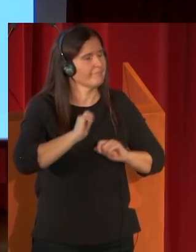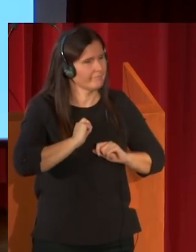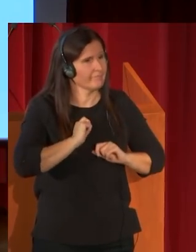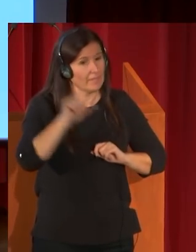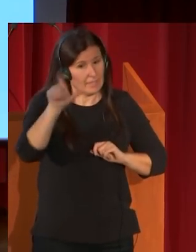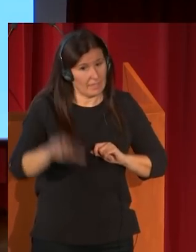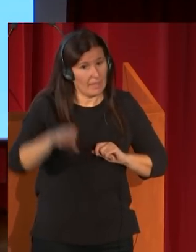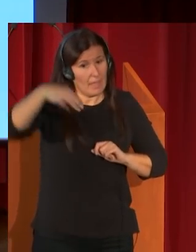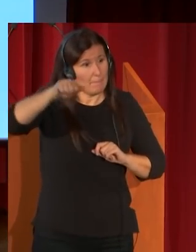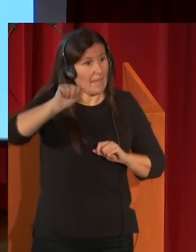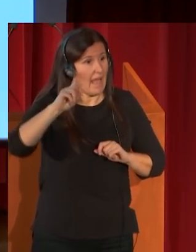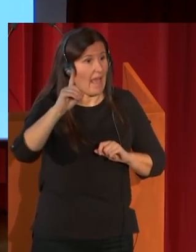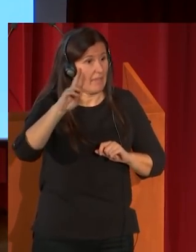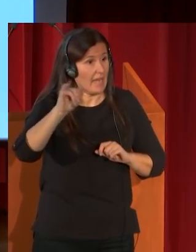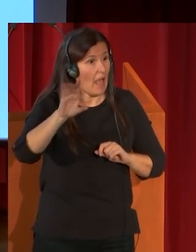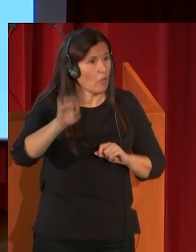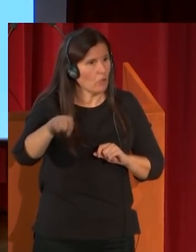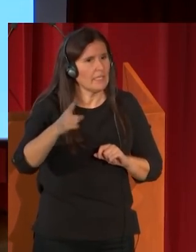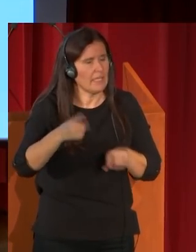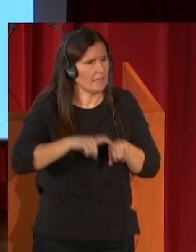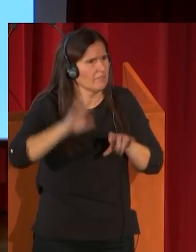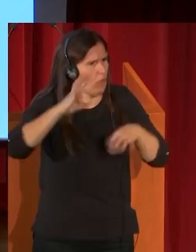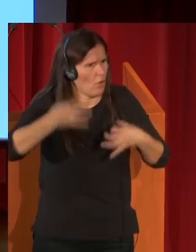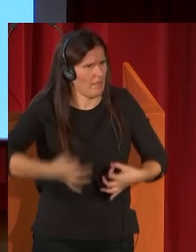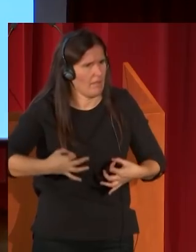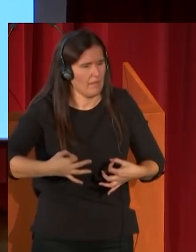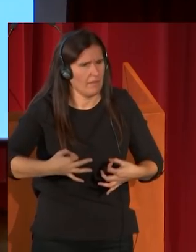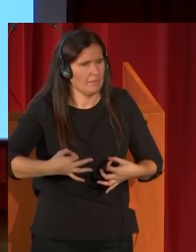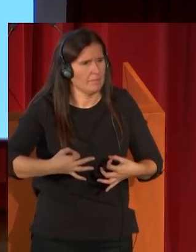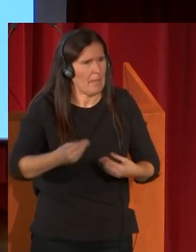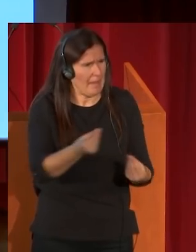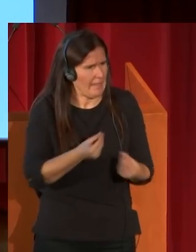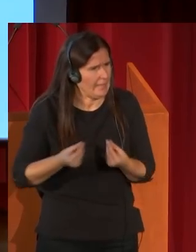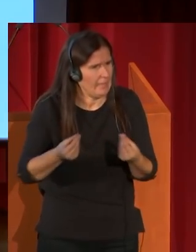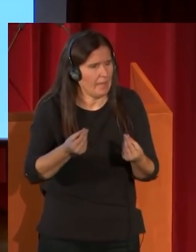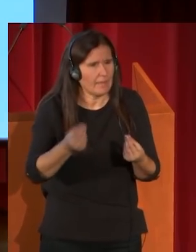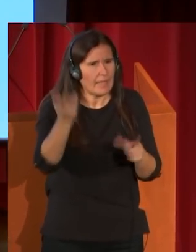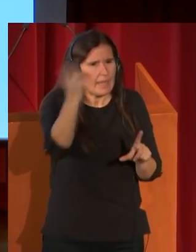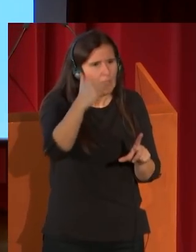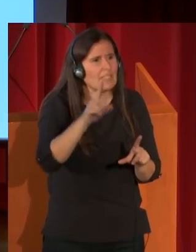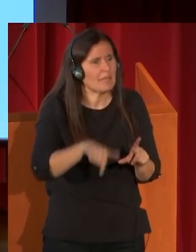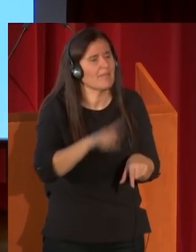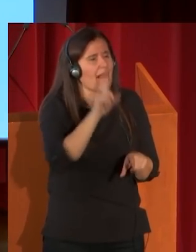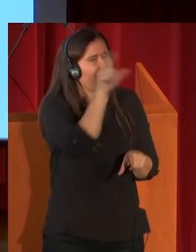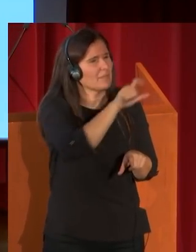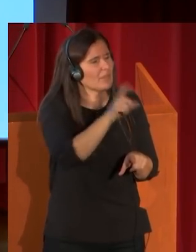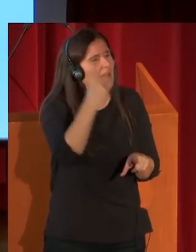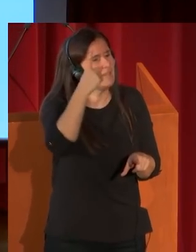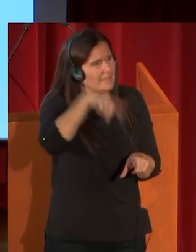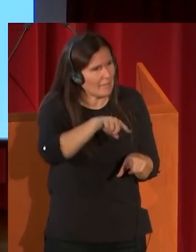de Madrazo tenía esa capacidad perceptiva, no solo hacia la pintura sino también hacia las personas y pudo